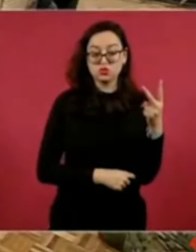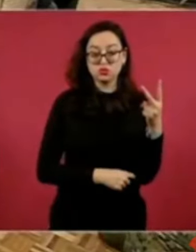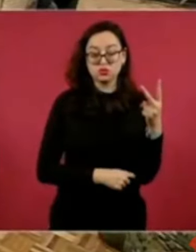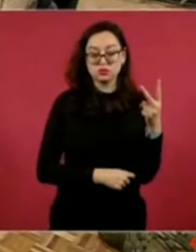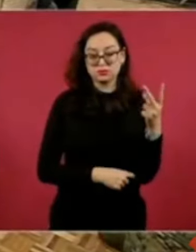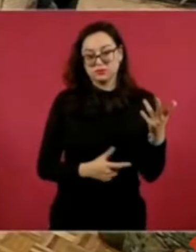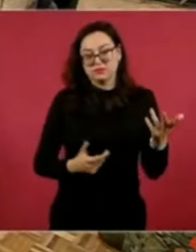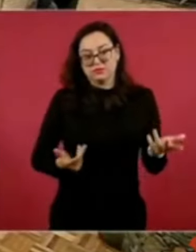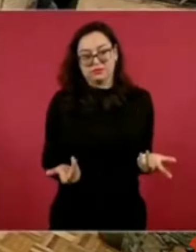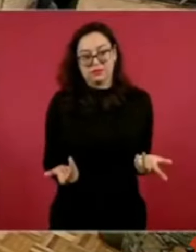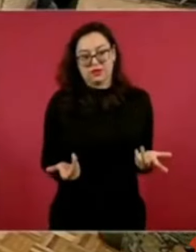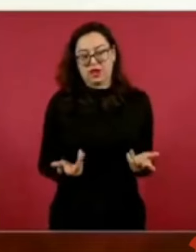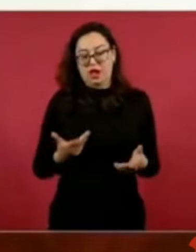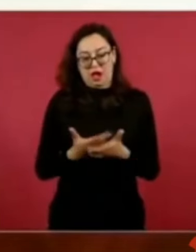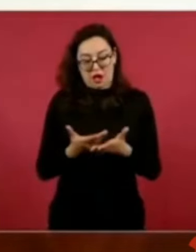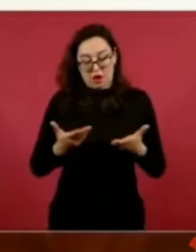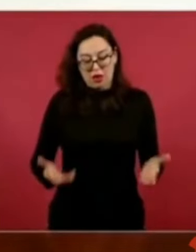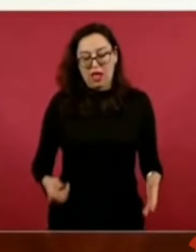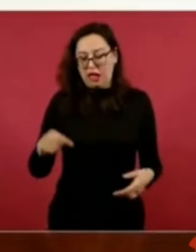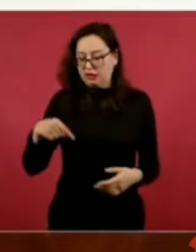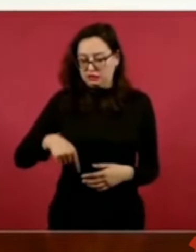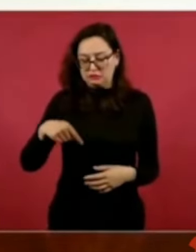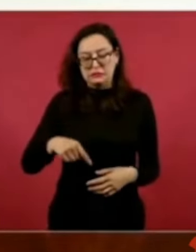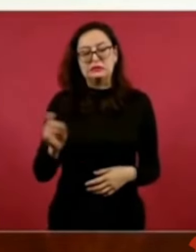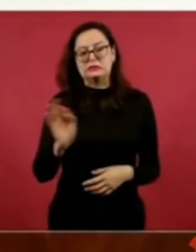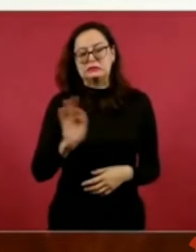Entonces nosotros tenemos que seguir limpiando de corrupción. Quiero.